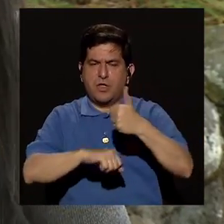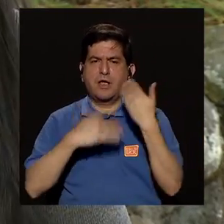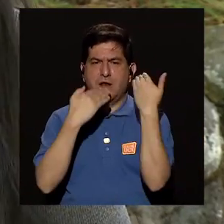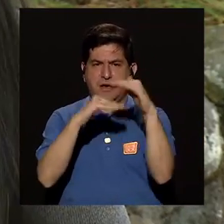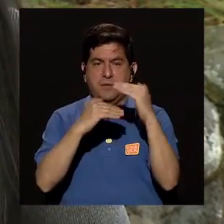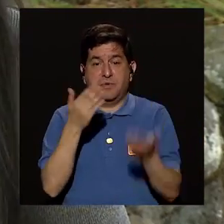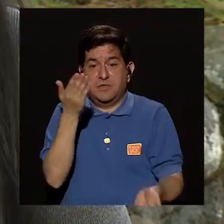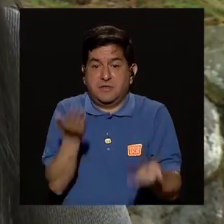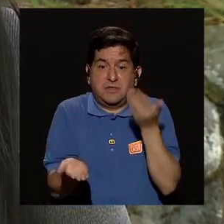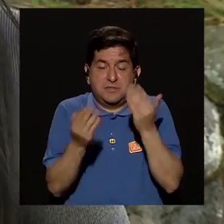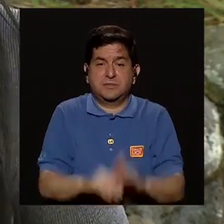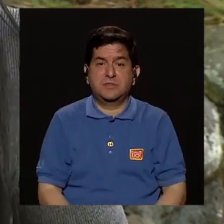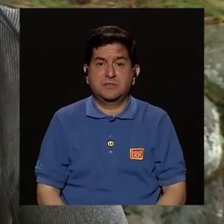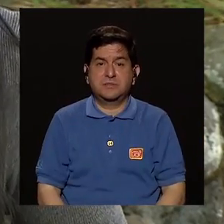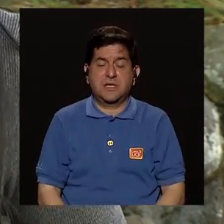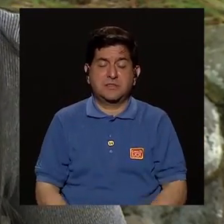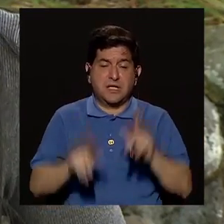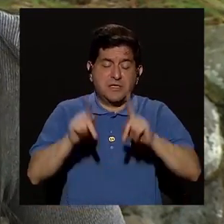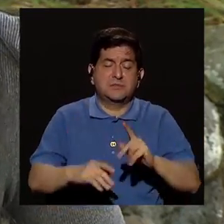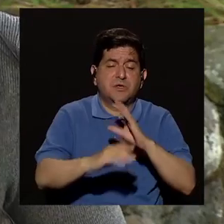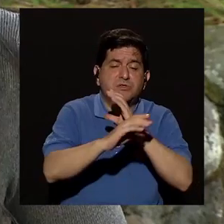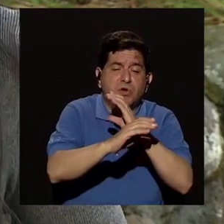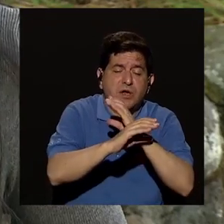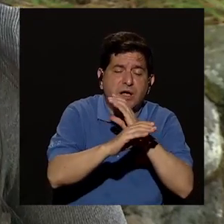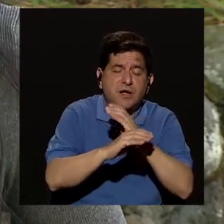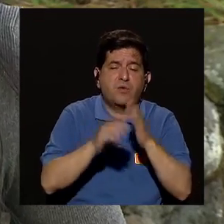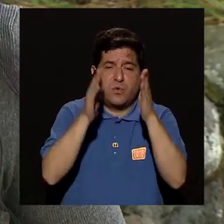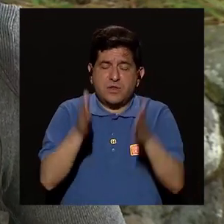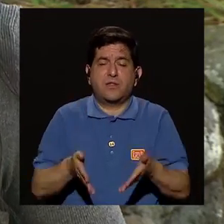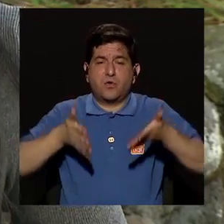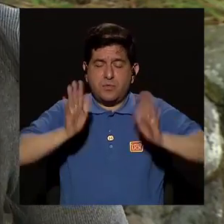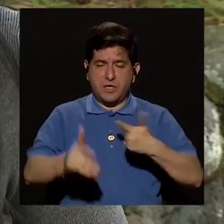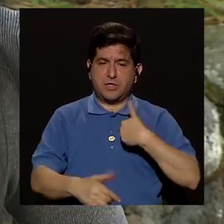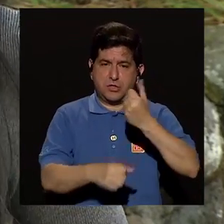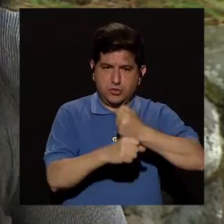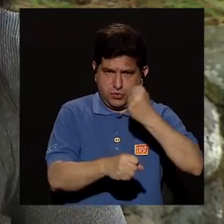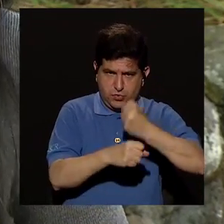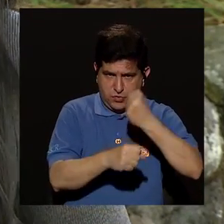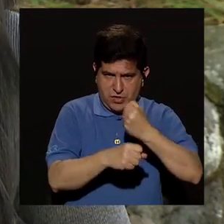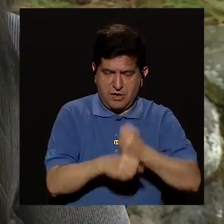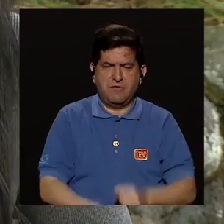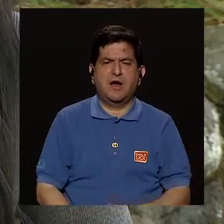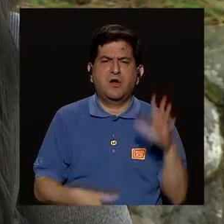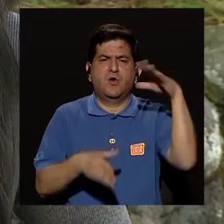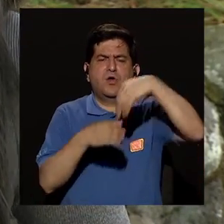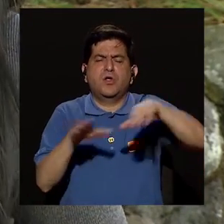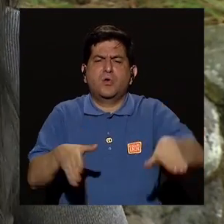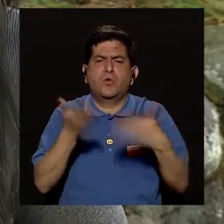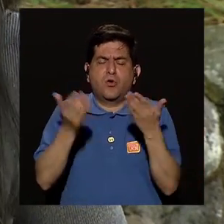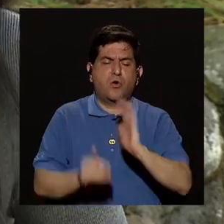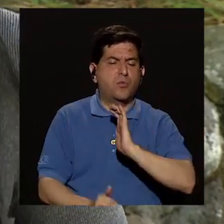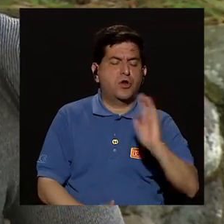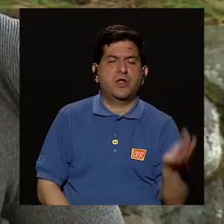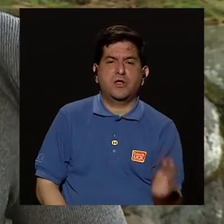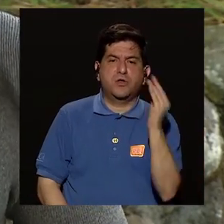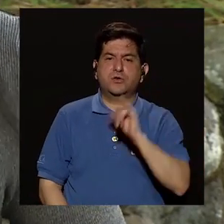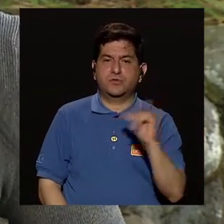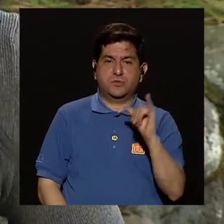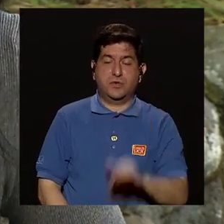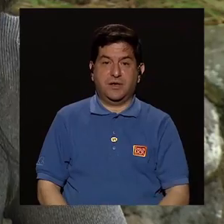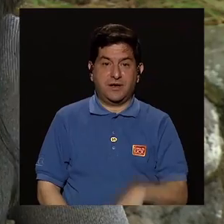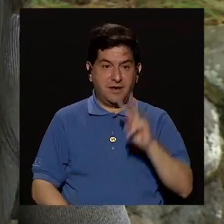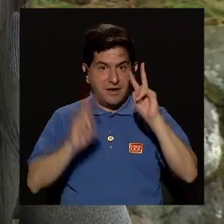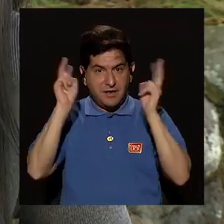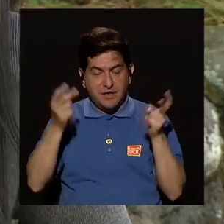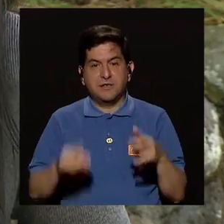límites porque puede ser que porque es la persona que me lo cuida mientras trabajo ¿verdad? cómo incluimos ese tema tanto en niños como en adolescentes